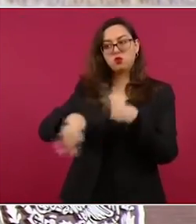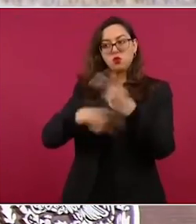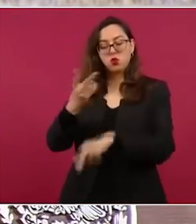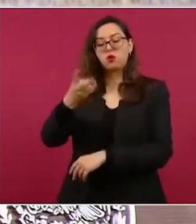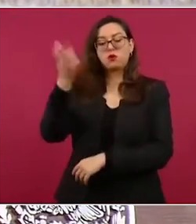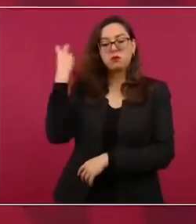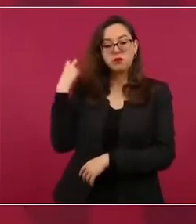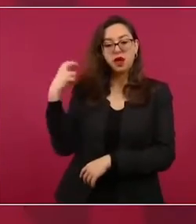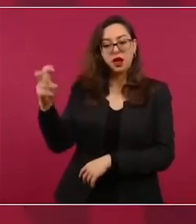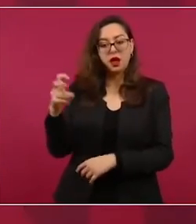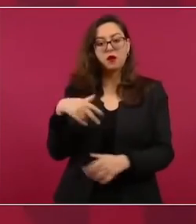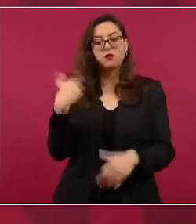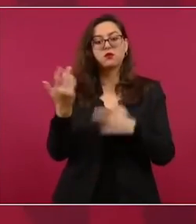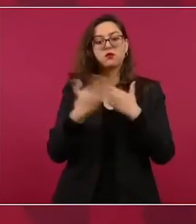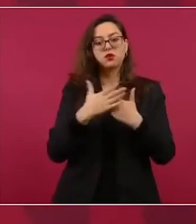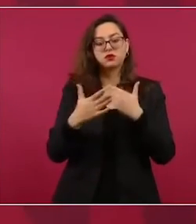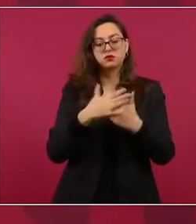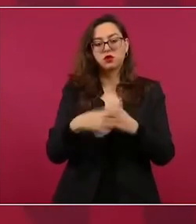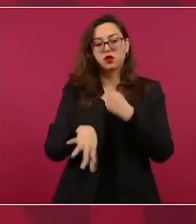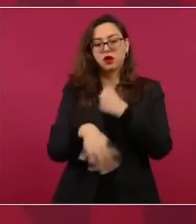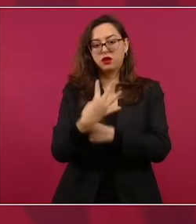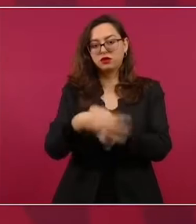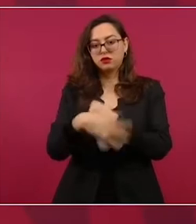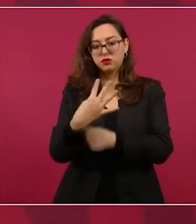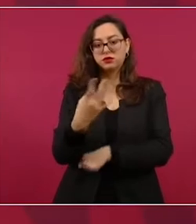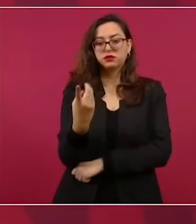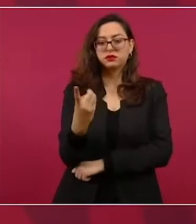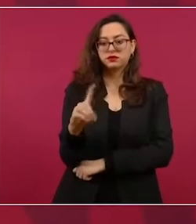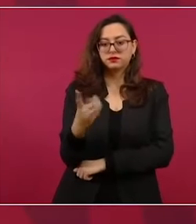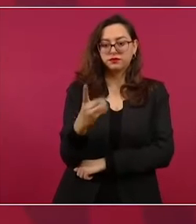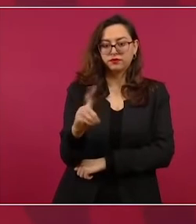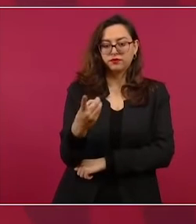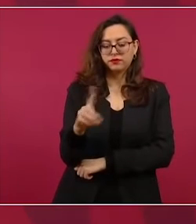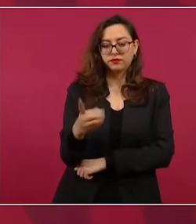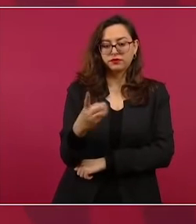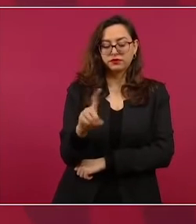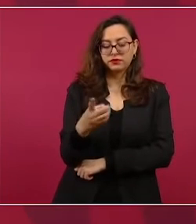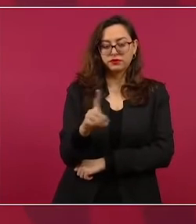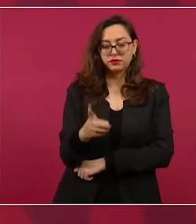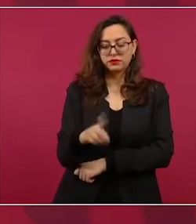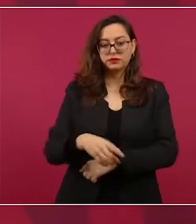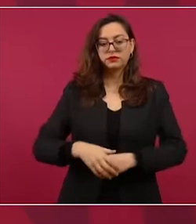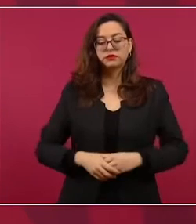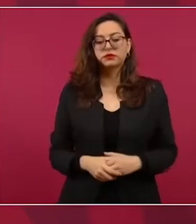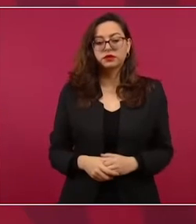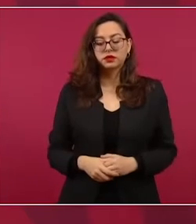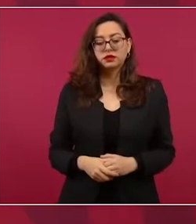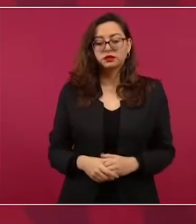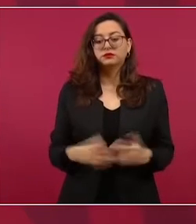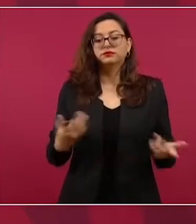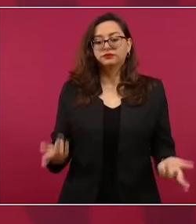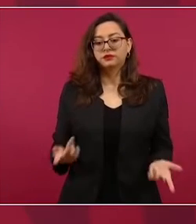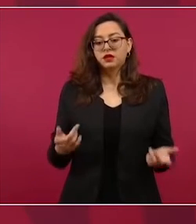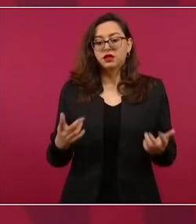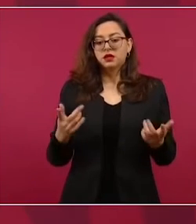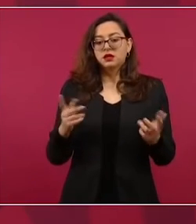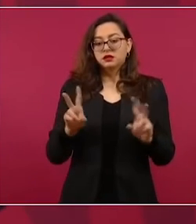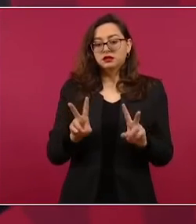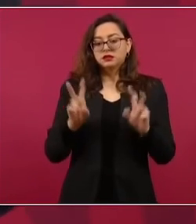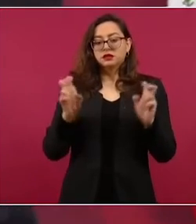14 de diciembre para la reunión